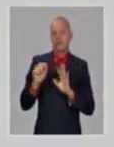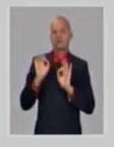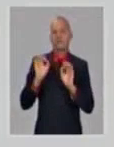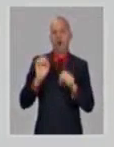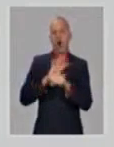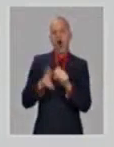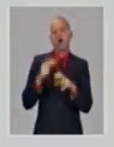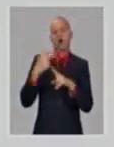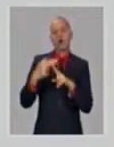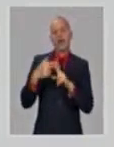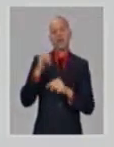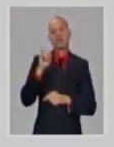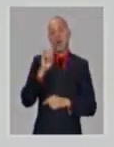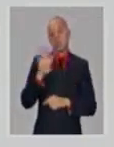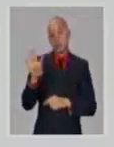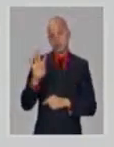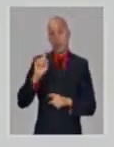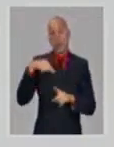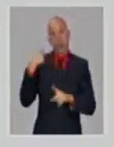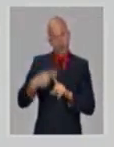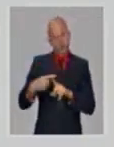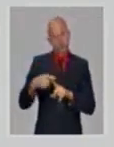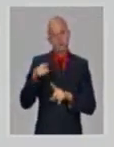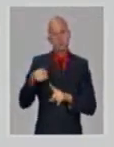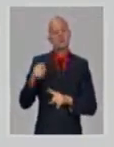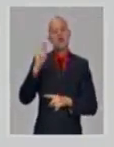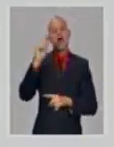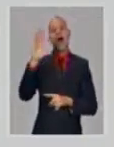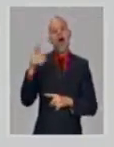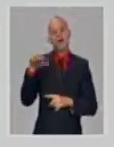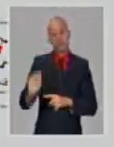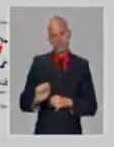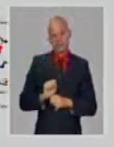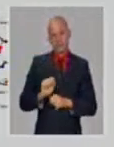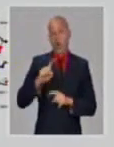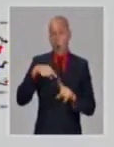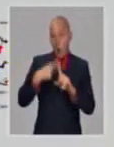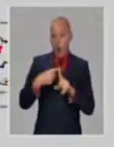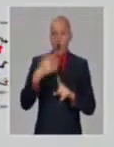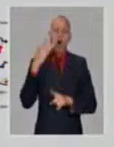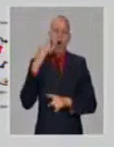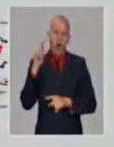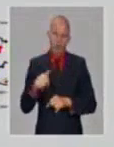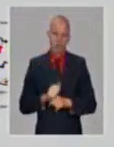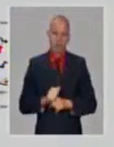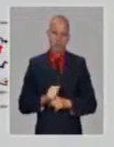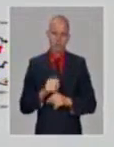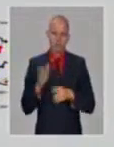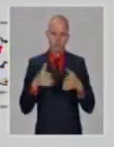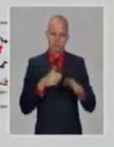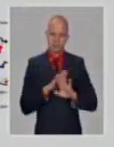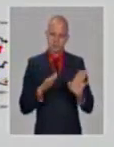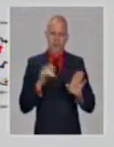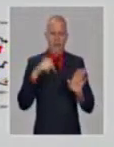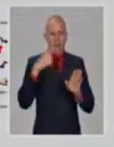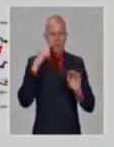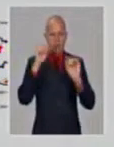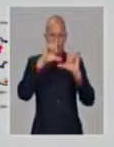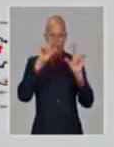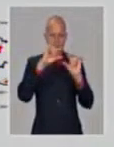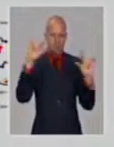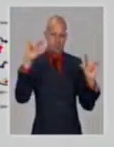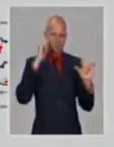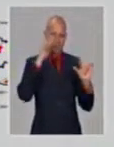Sudáfrica y estaba California, en predominio. La siguiente. Y ahora, en una forma un poco más